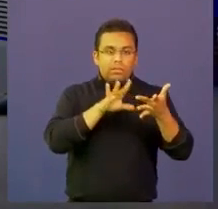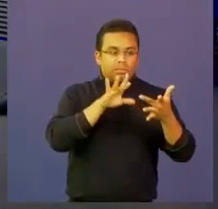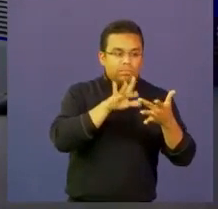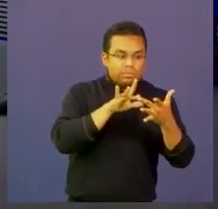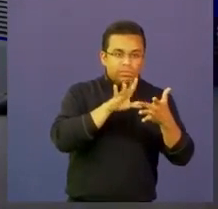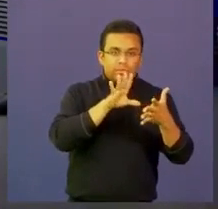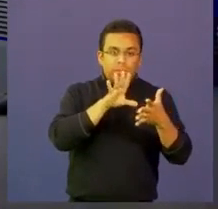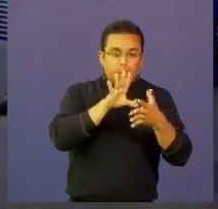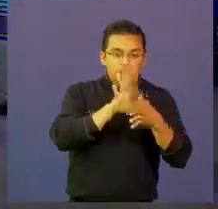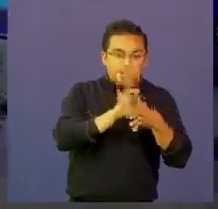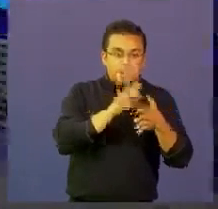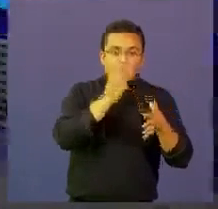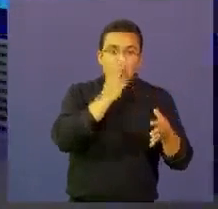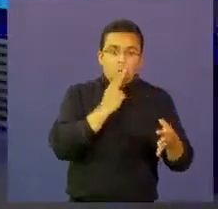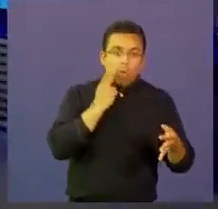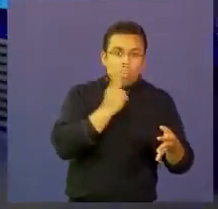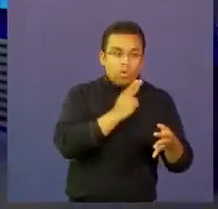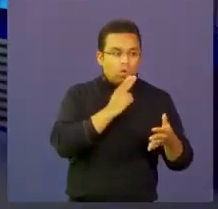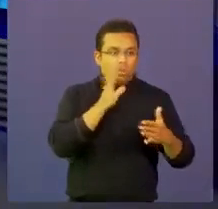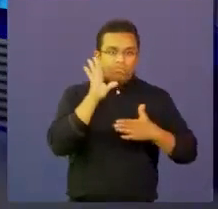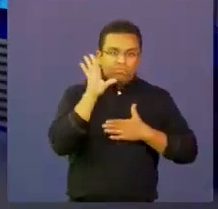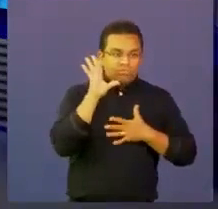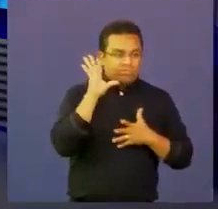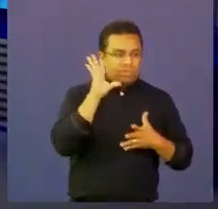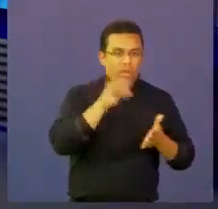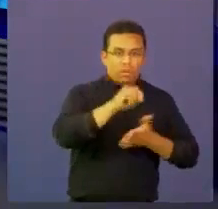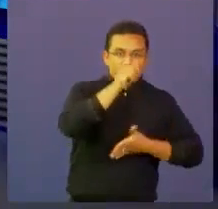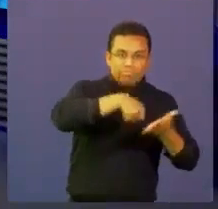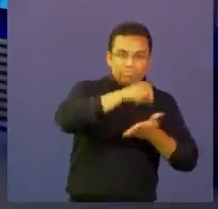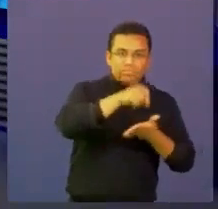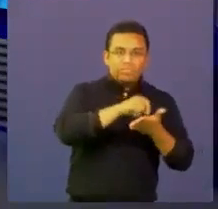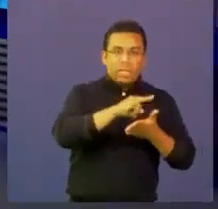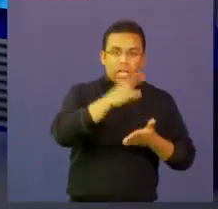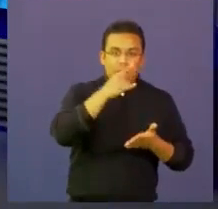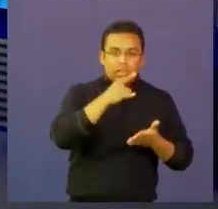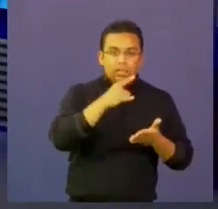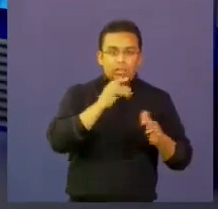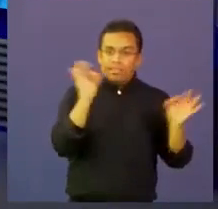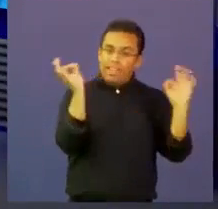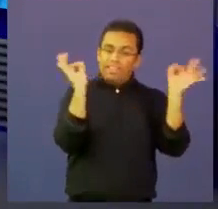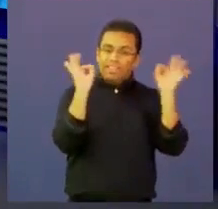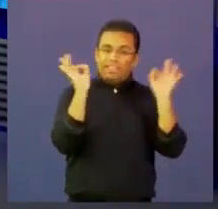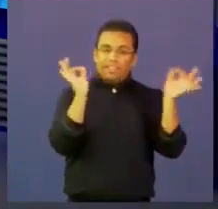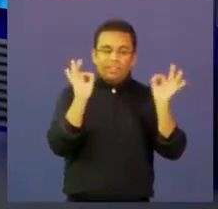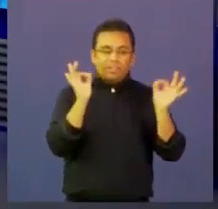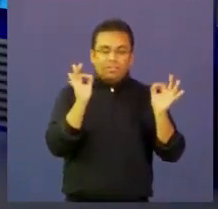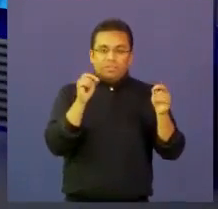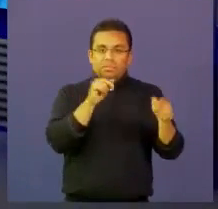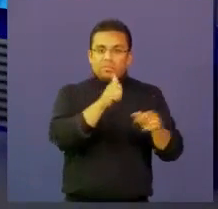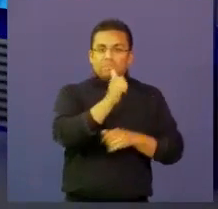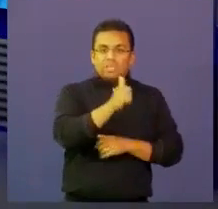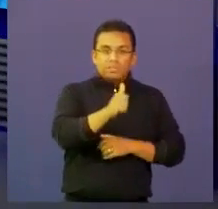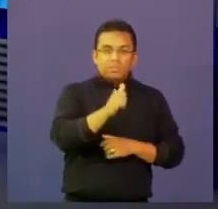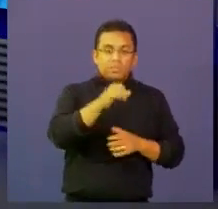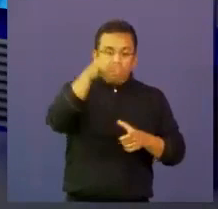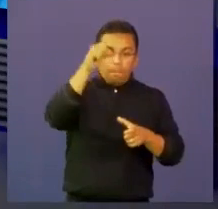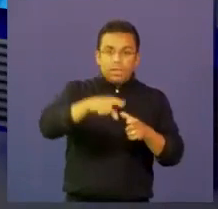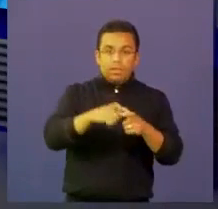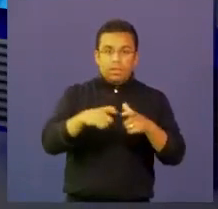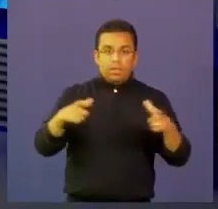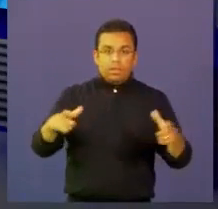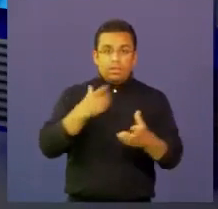voluntades y de un convenio, es muy natural que las experiencias de investigación que tiene